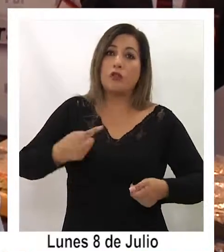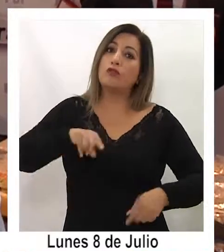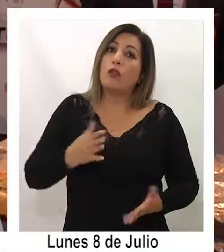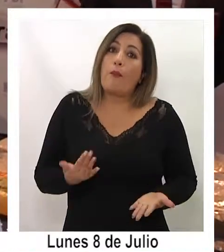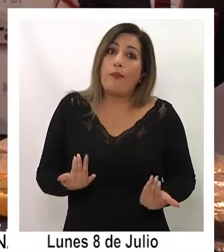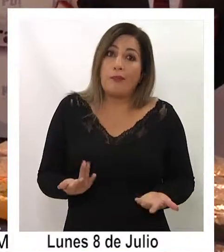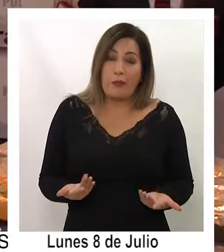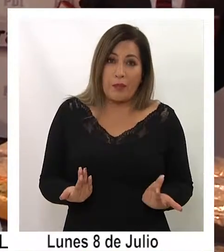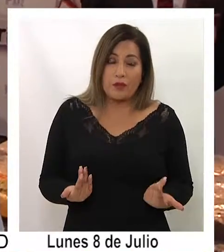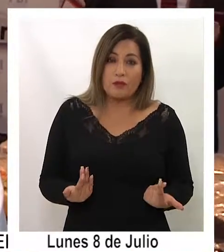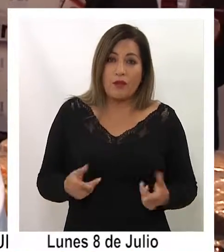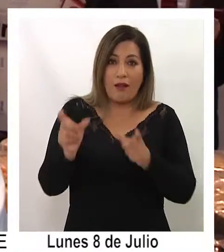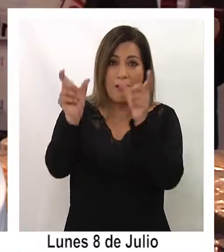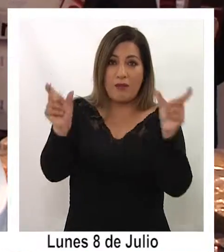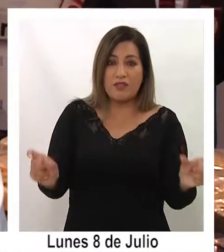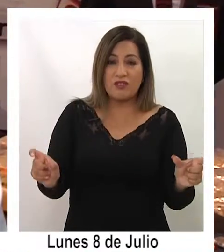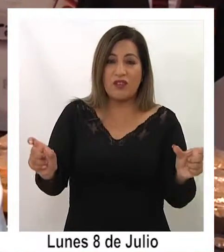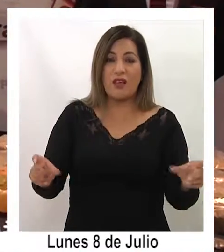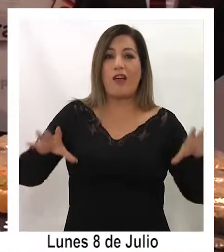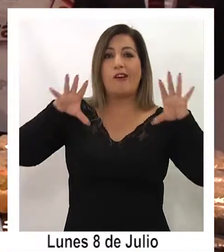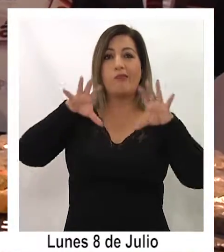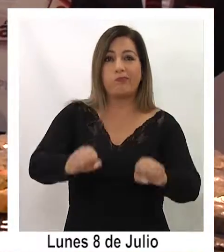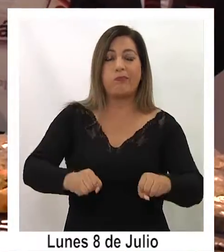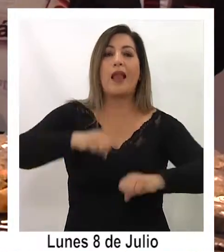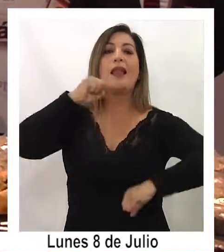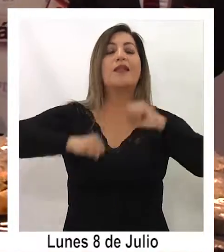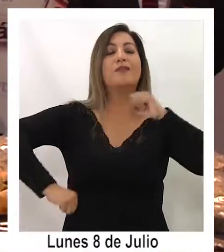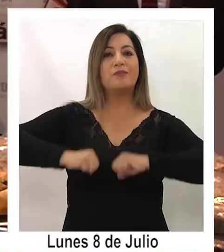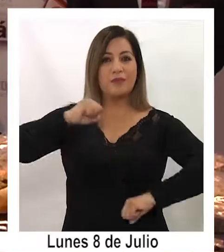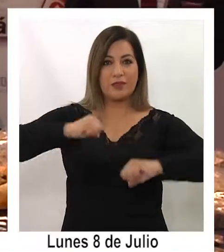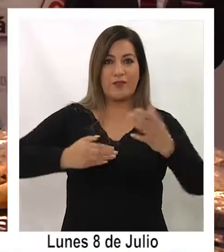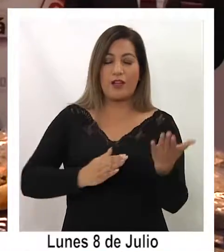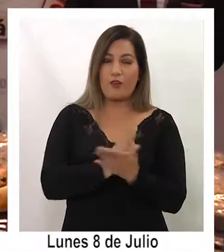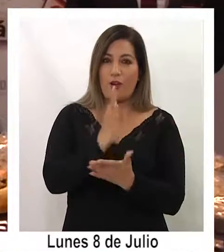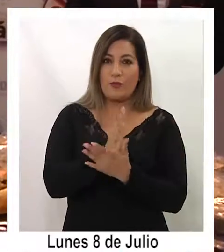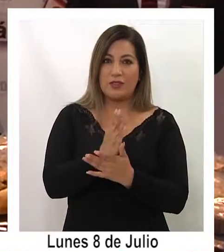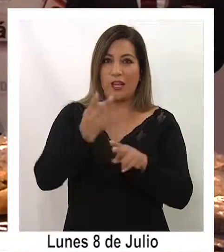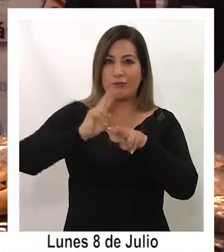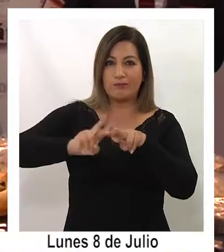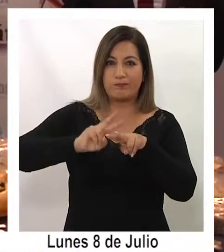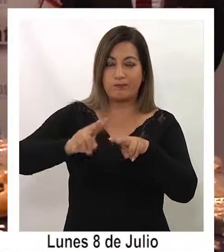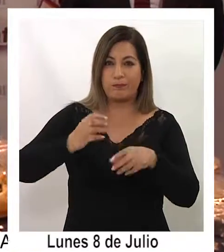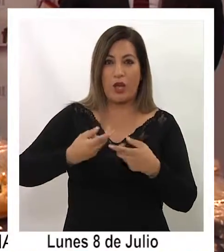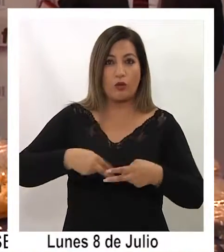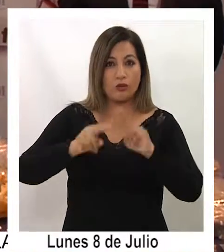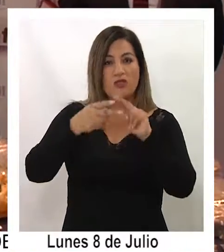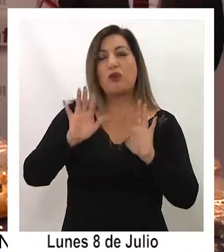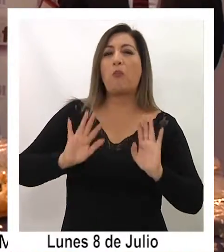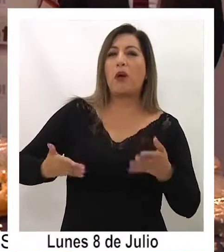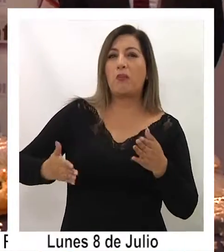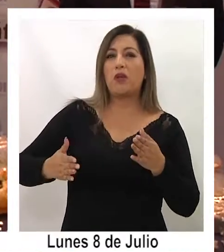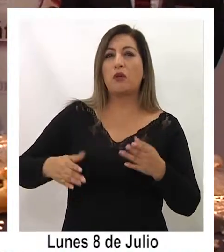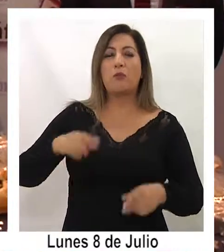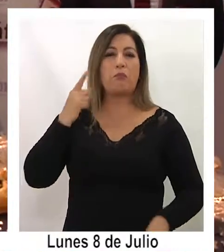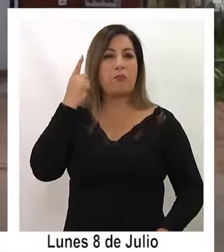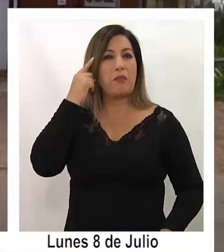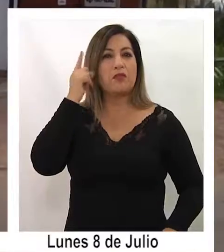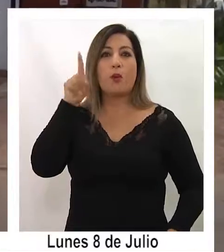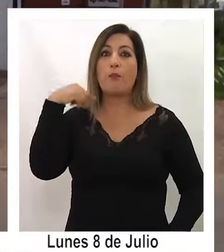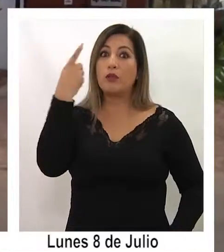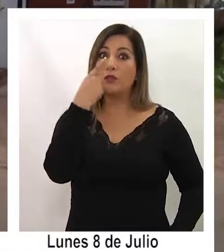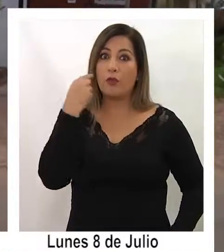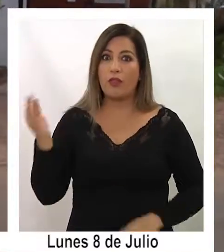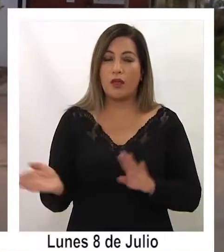tanto estamos esperando que ellos puedan adjudicar a las empresas que van a empezar la intervención. Y eso debiera estar en los próximos días.